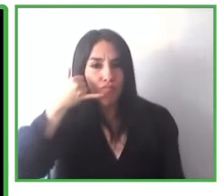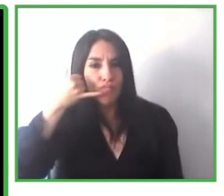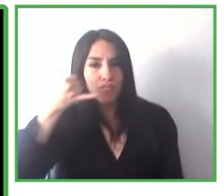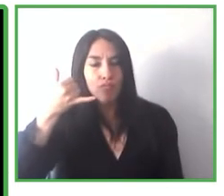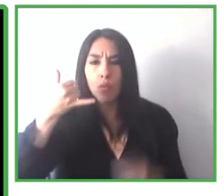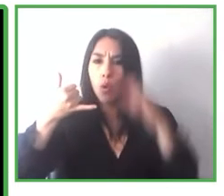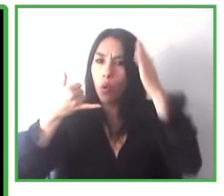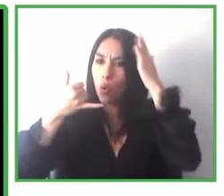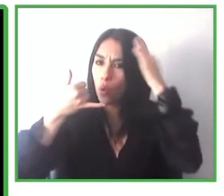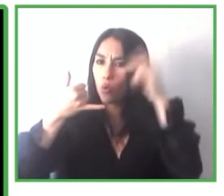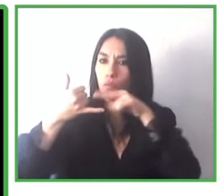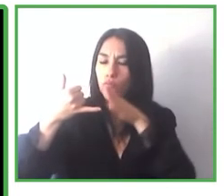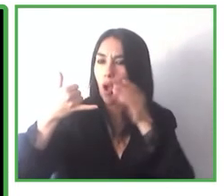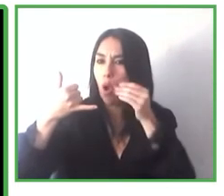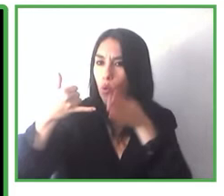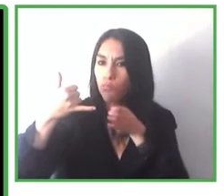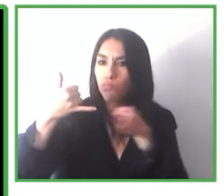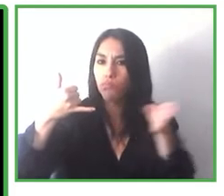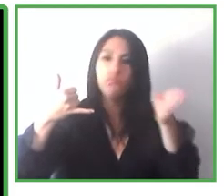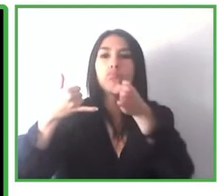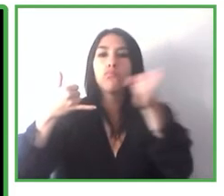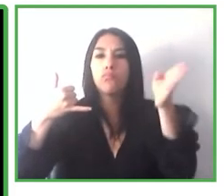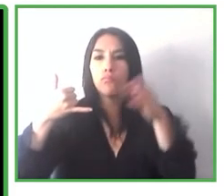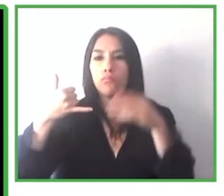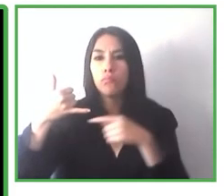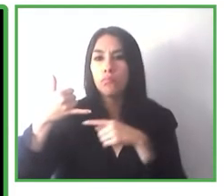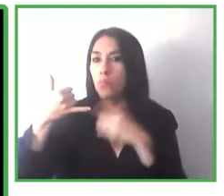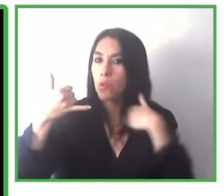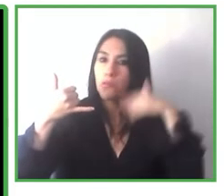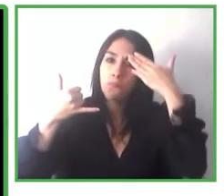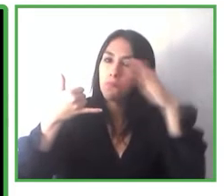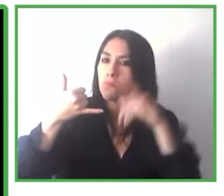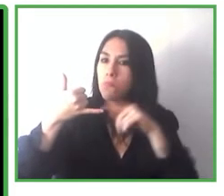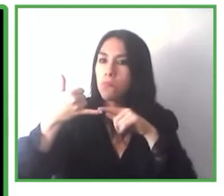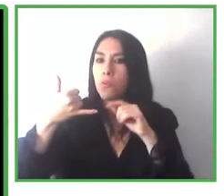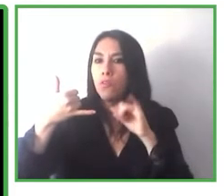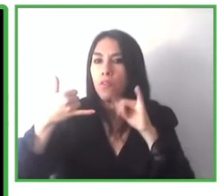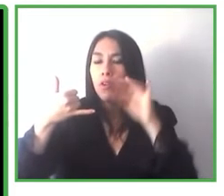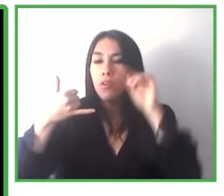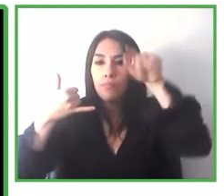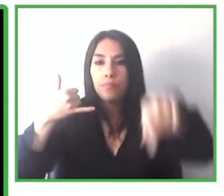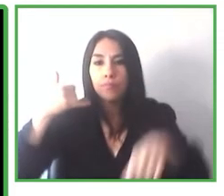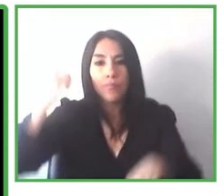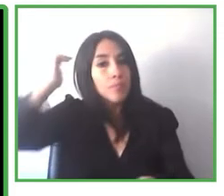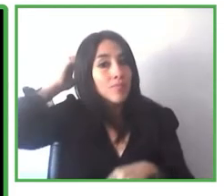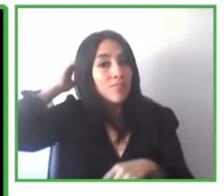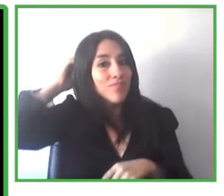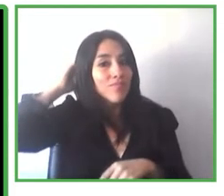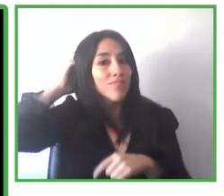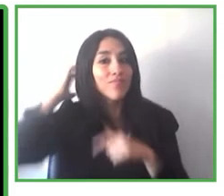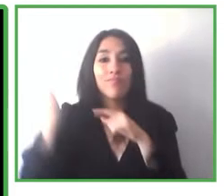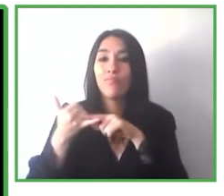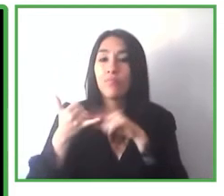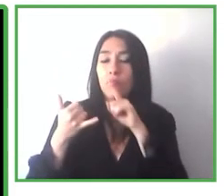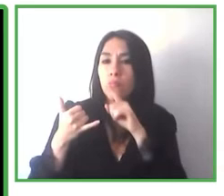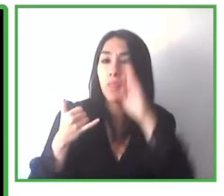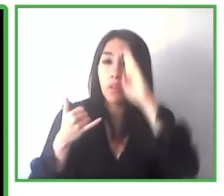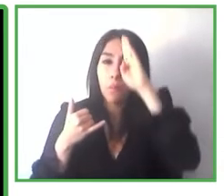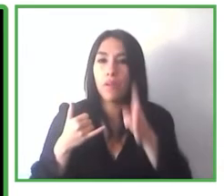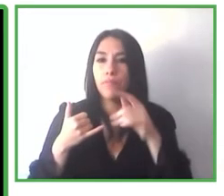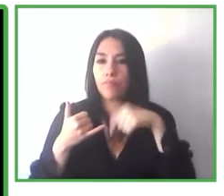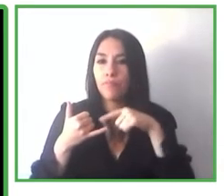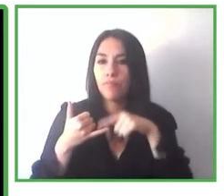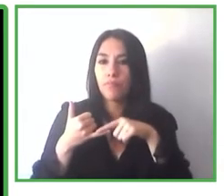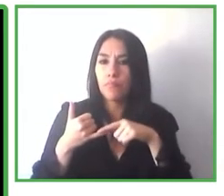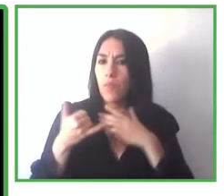intersecciones y conocer cuando llegan a la intersección qué decisión deben tomar especialmente para su destino de tal manera que uno